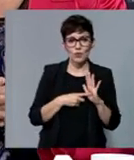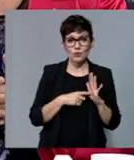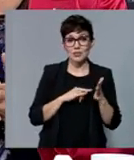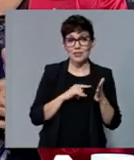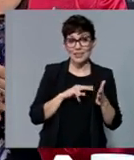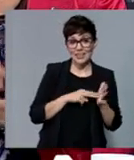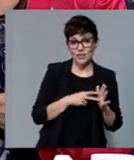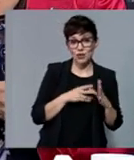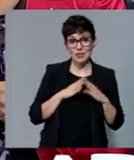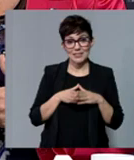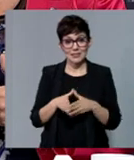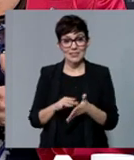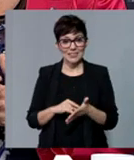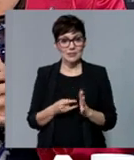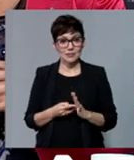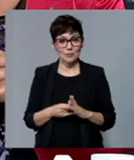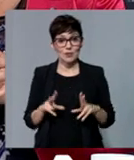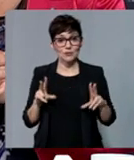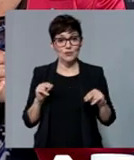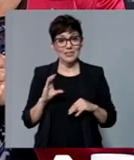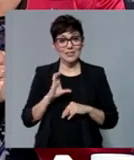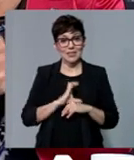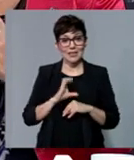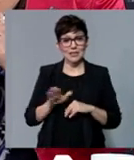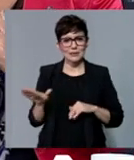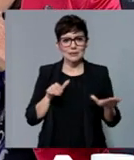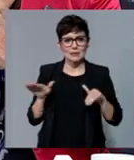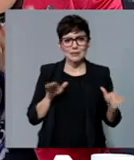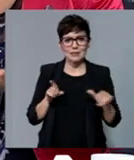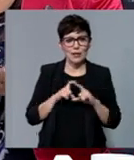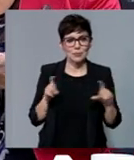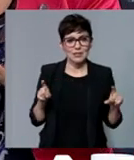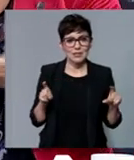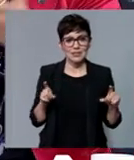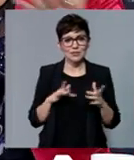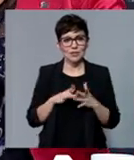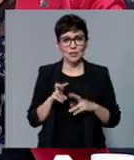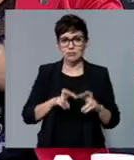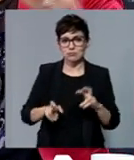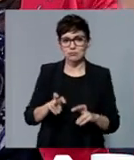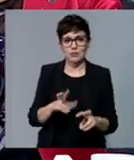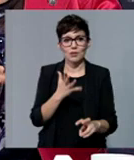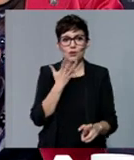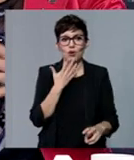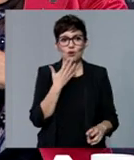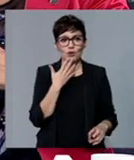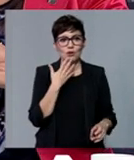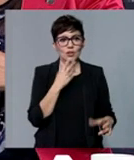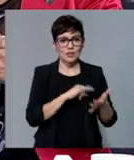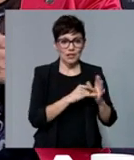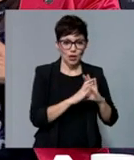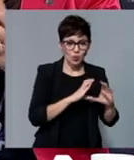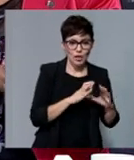lo cual, cuando terminan la carrera, son muy demandados por las empresas. Salen para todo, ¿no? Claro, o sea, conocen todo, tienen la parte de retrocomunicación,